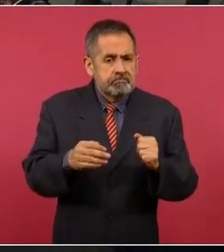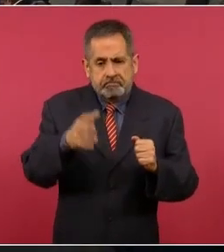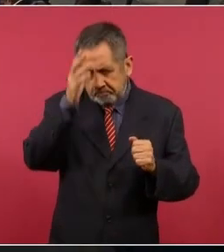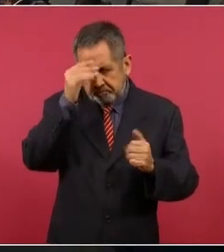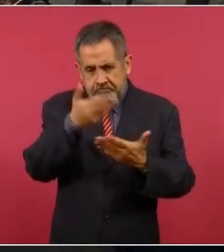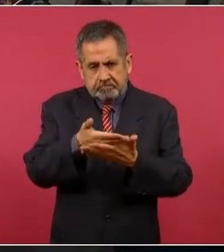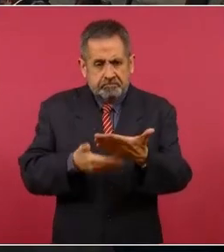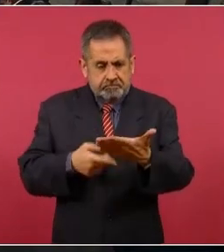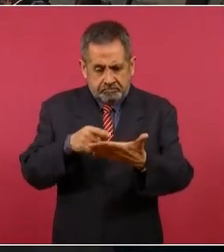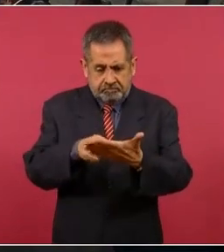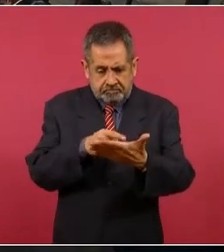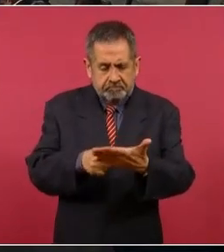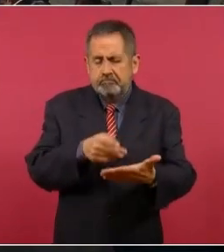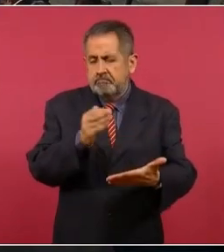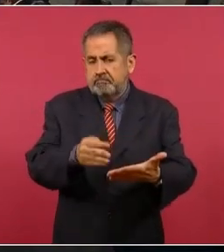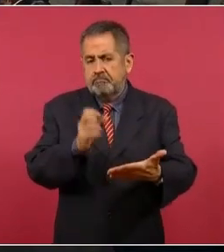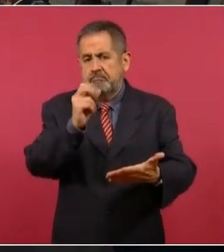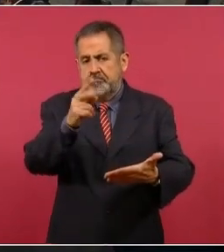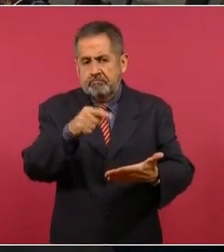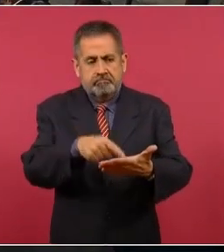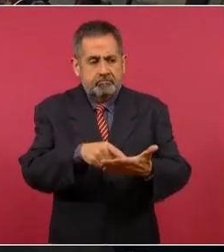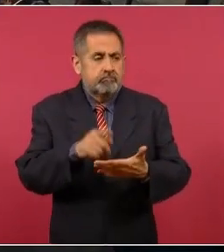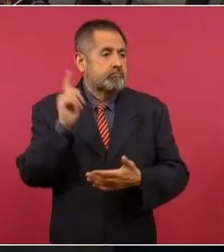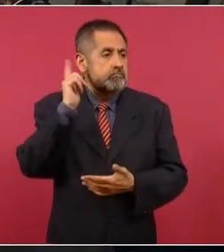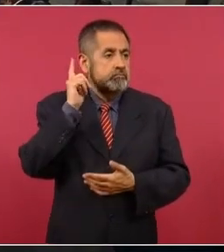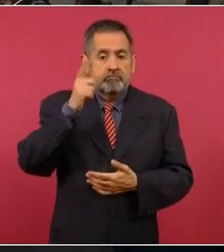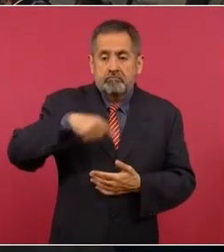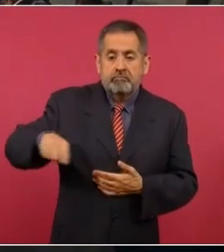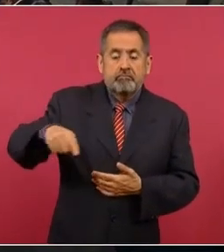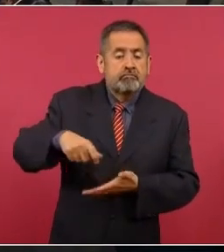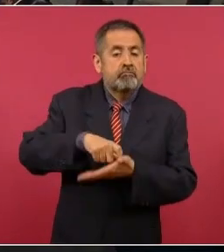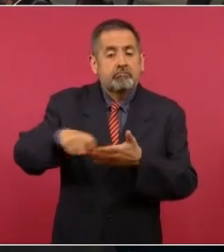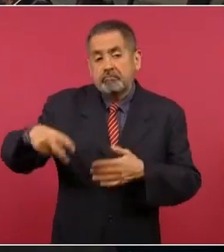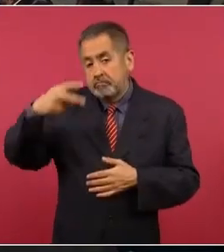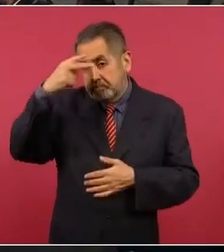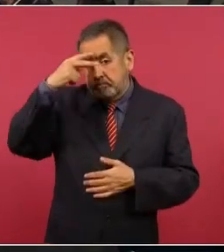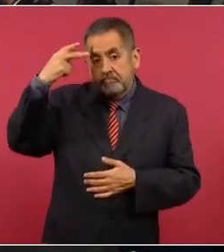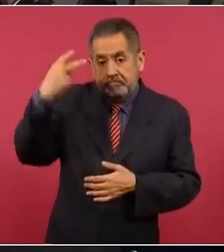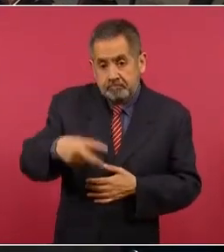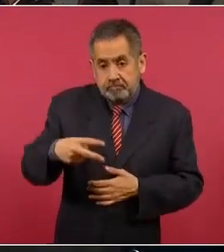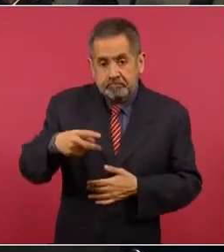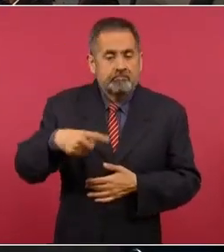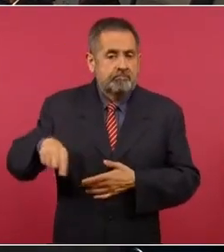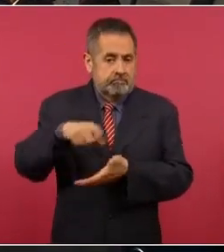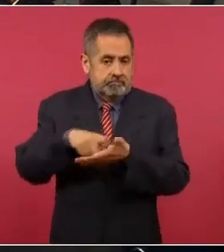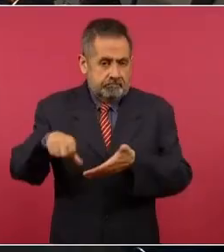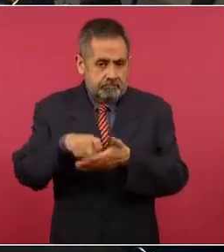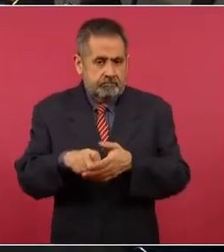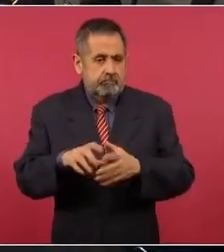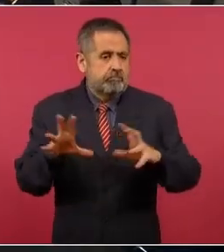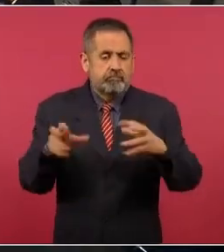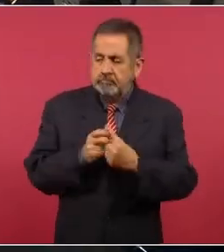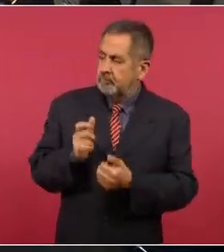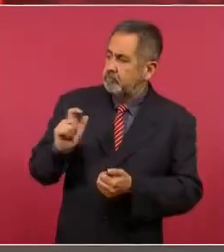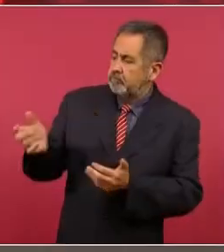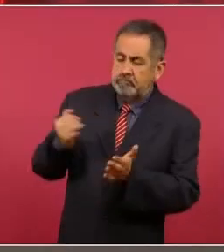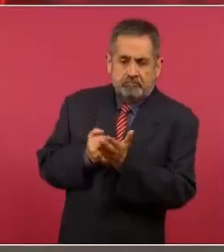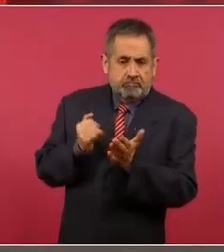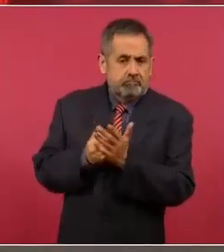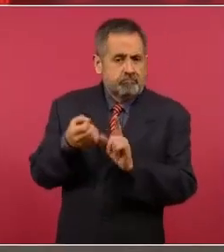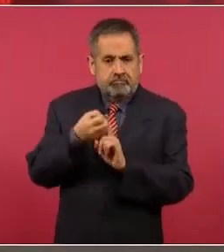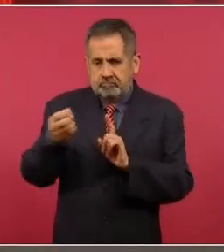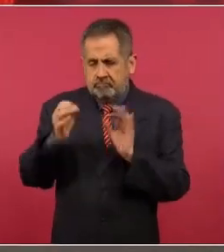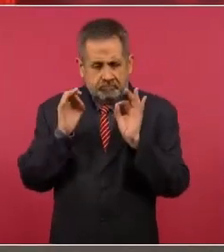Queremos que sean mexicanos, que estén al corriente en el pago de sus impuestos.